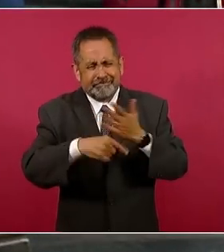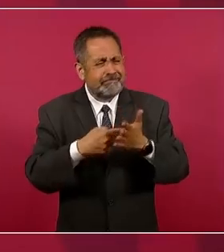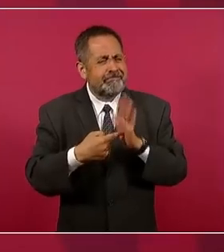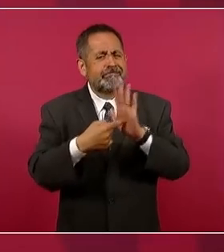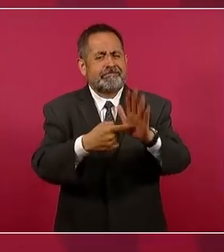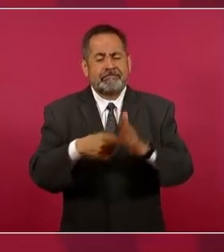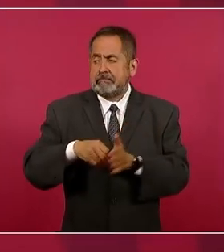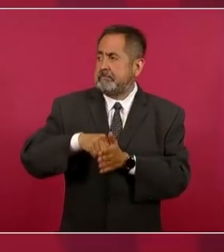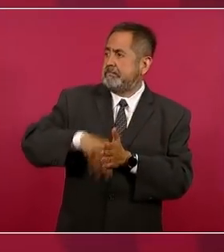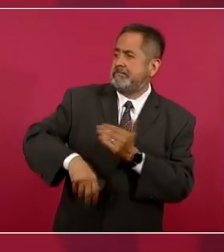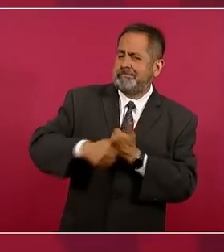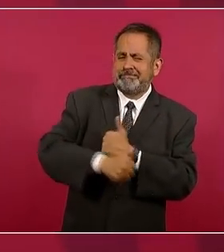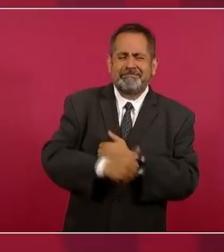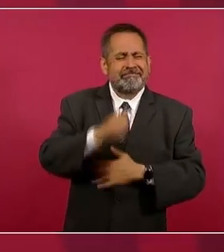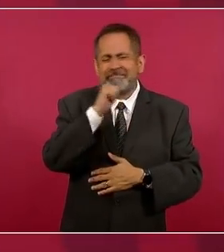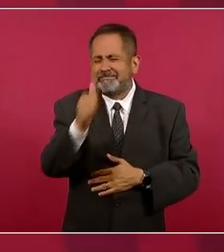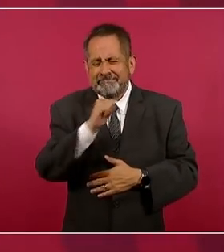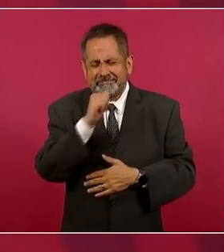nada que ocultar,